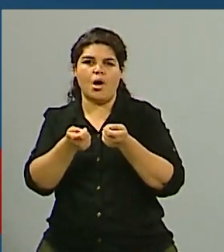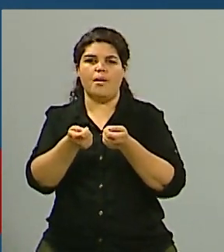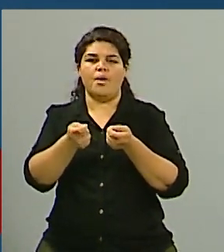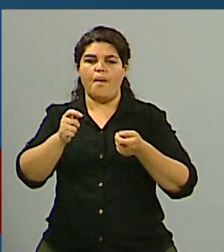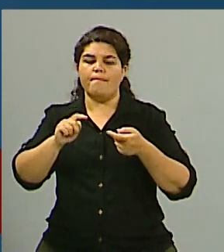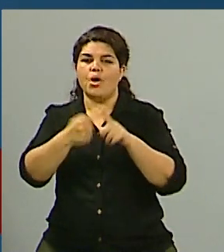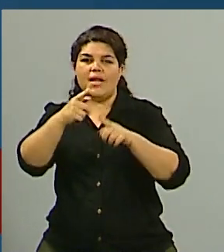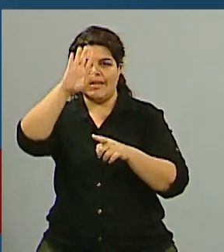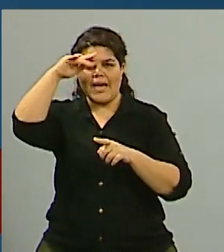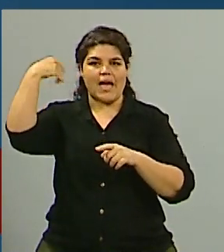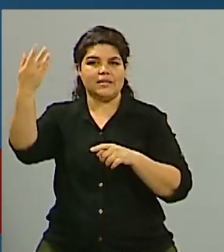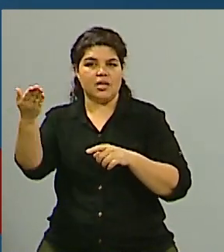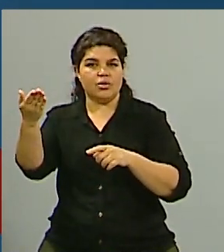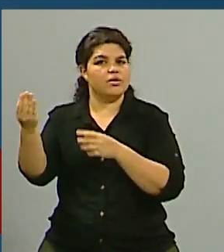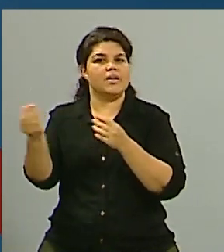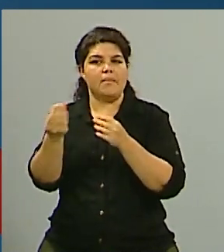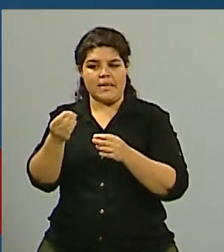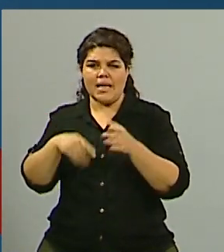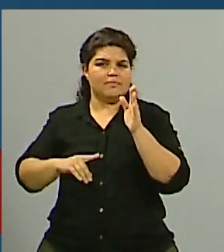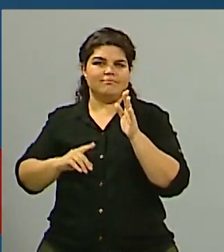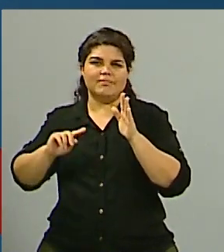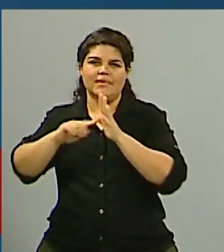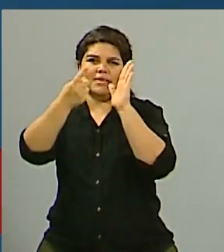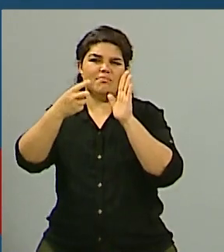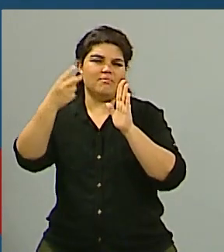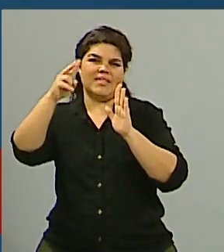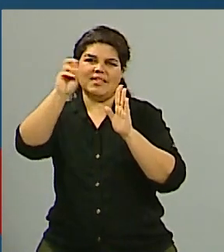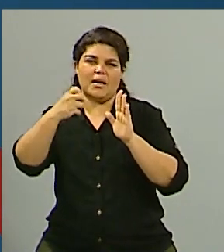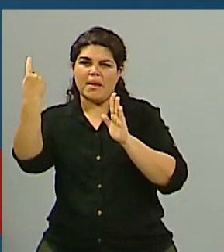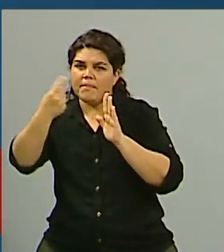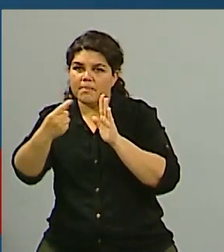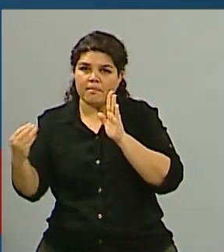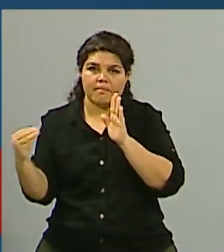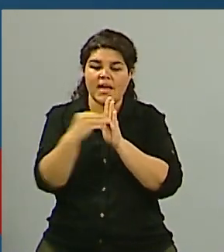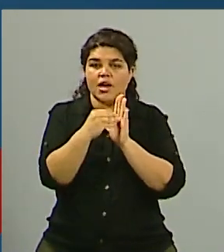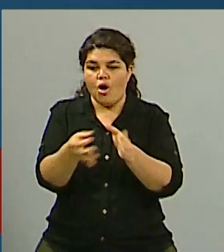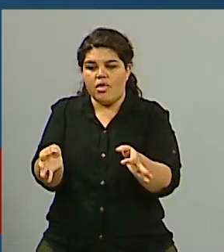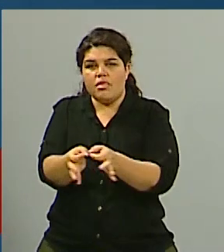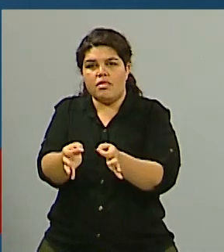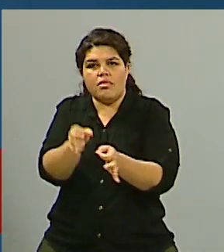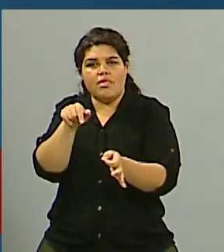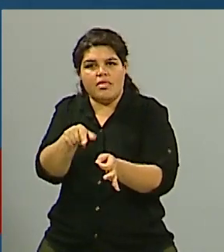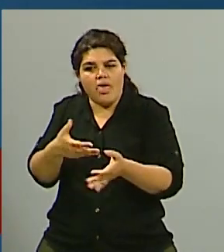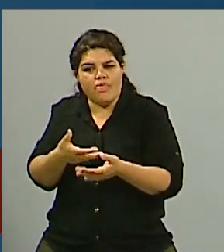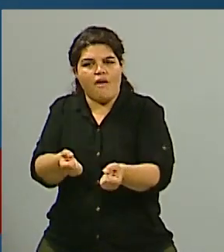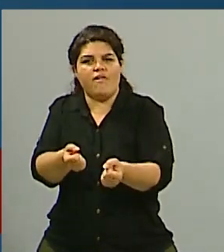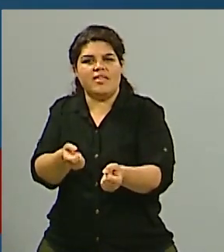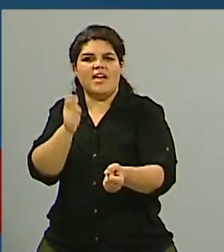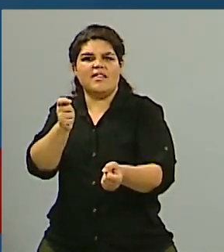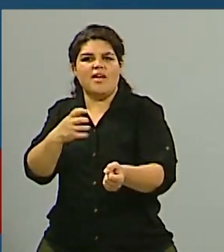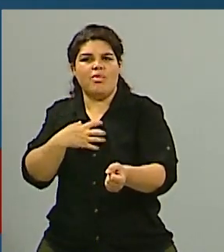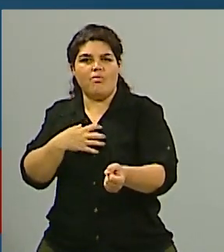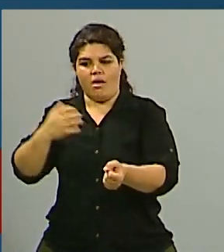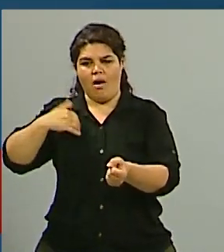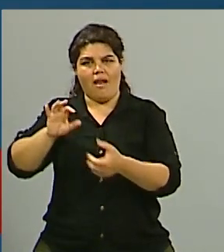estrictamente nuestra política a lo que establece la Constitución Nacional y por eso hemos intensificado nuestra presencia en el mundo